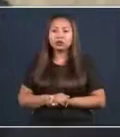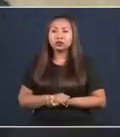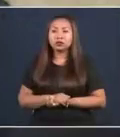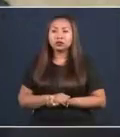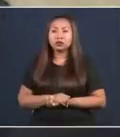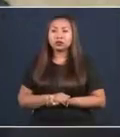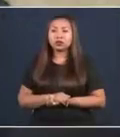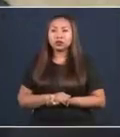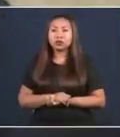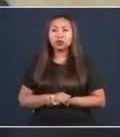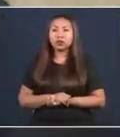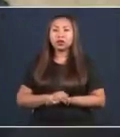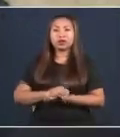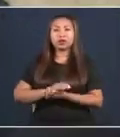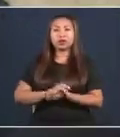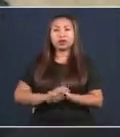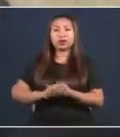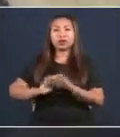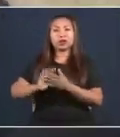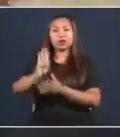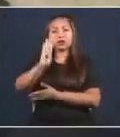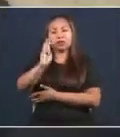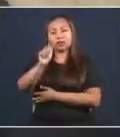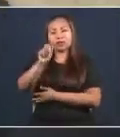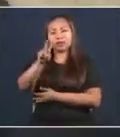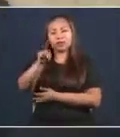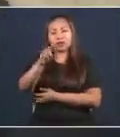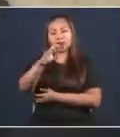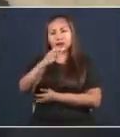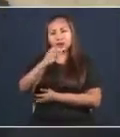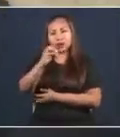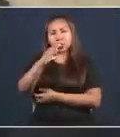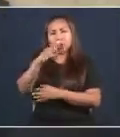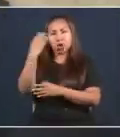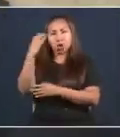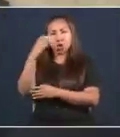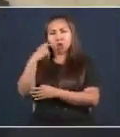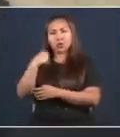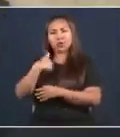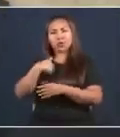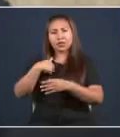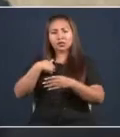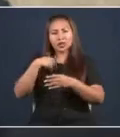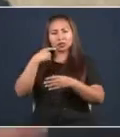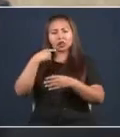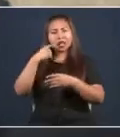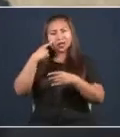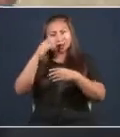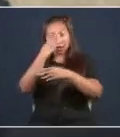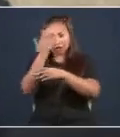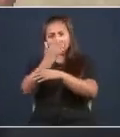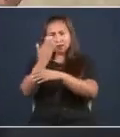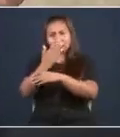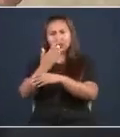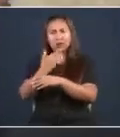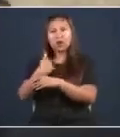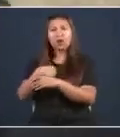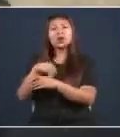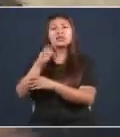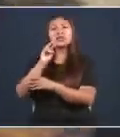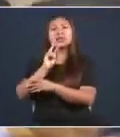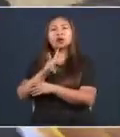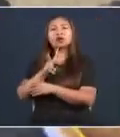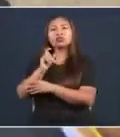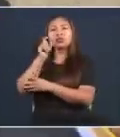va en Colombia. Tiene una propaganda y dice, vamos por el segundo mes